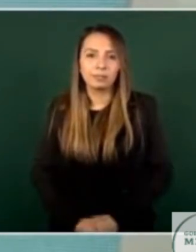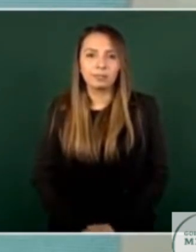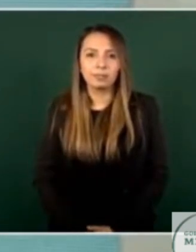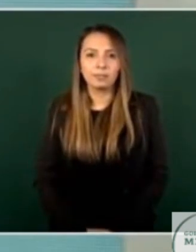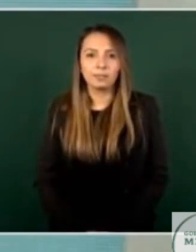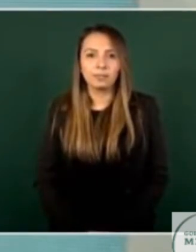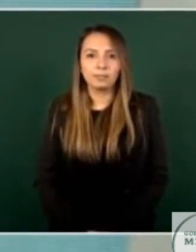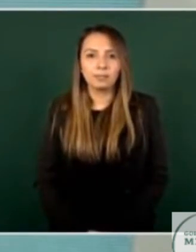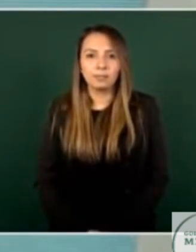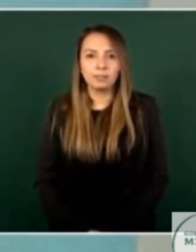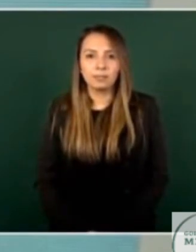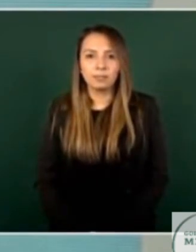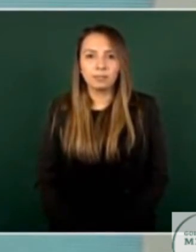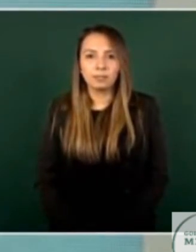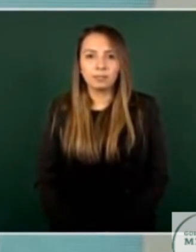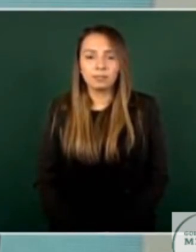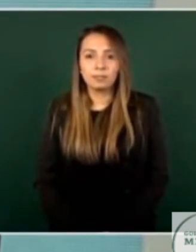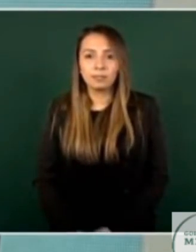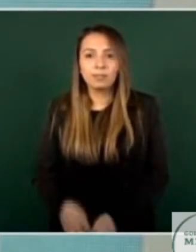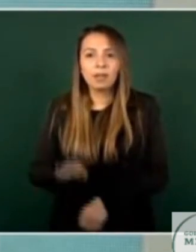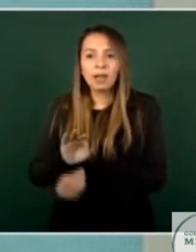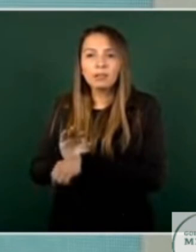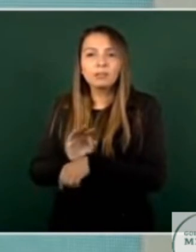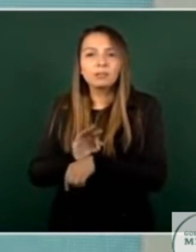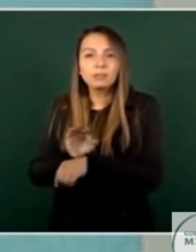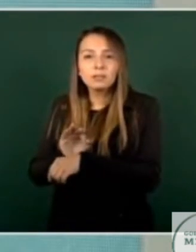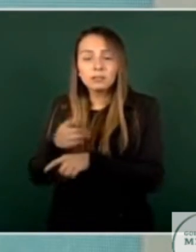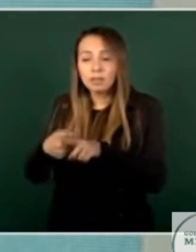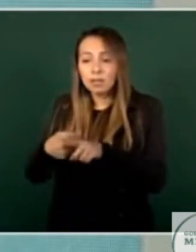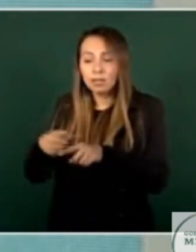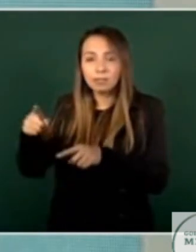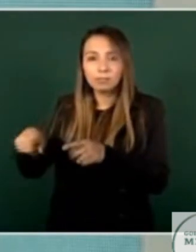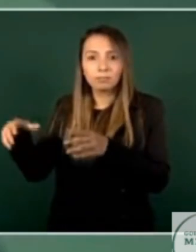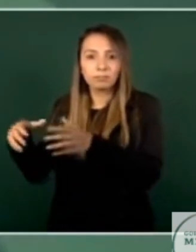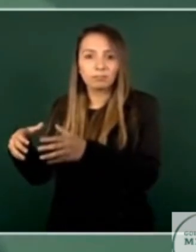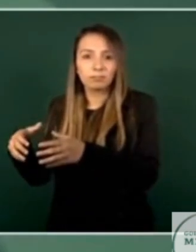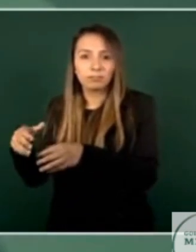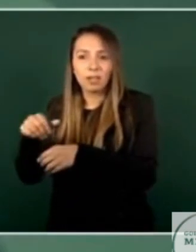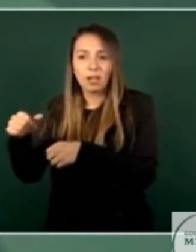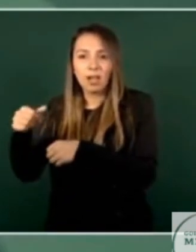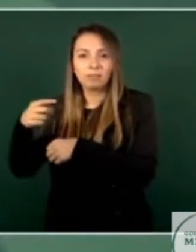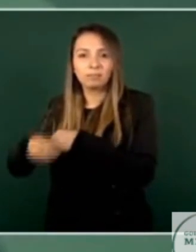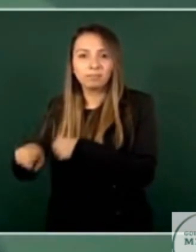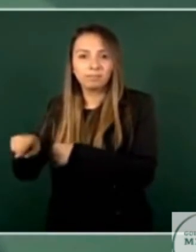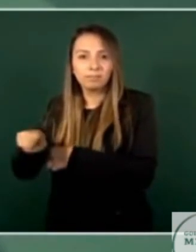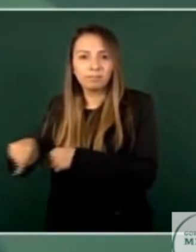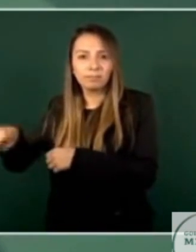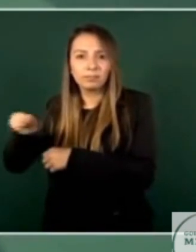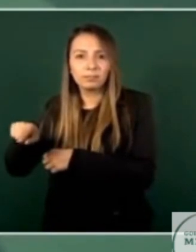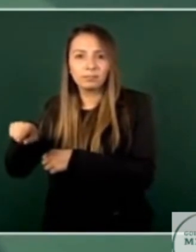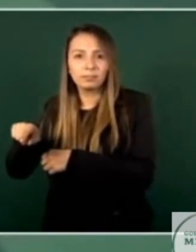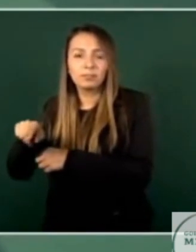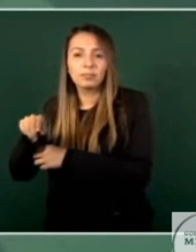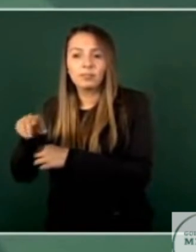la delincuencia con el poder político y económico